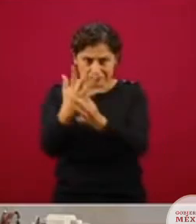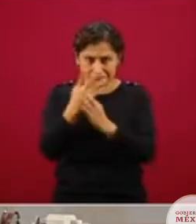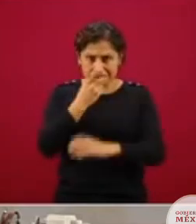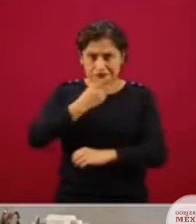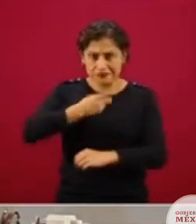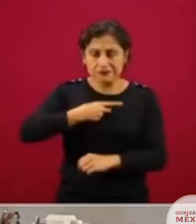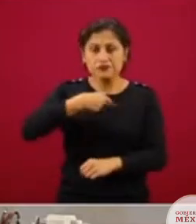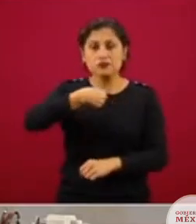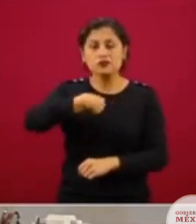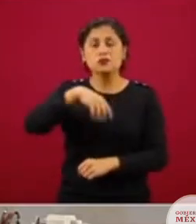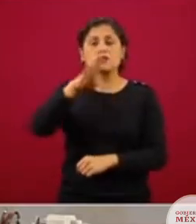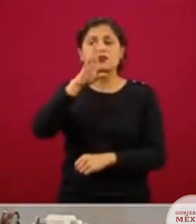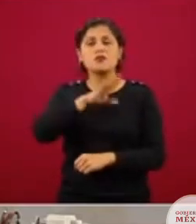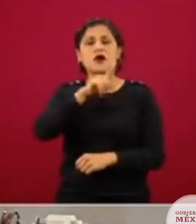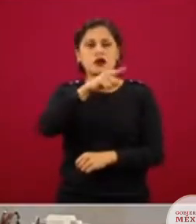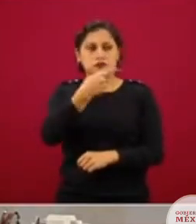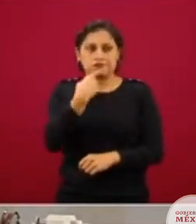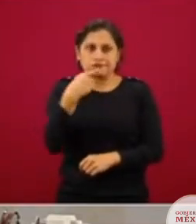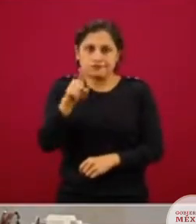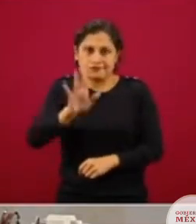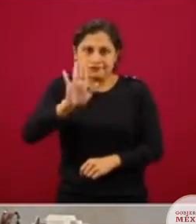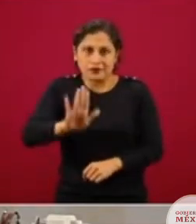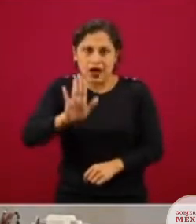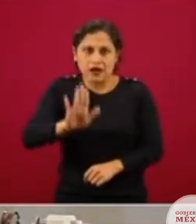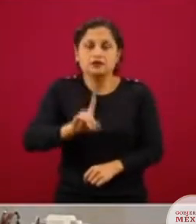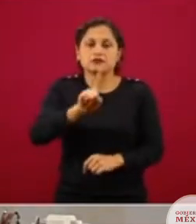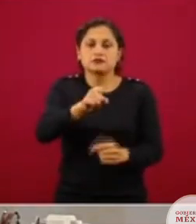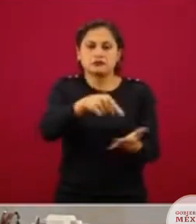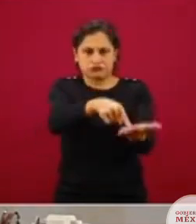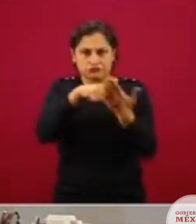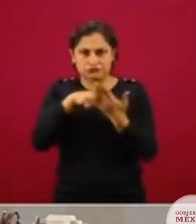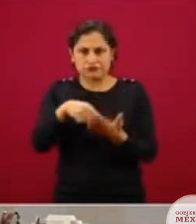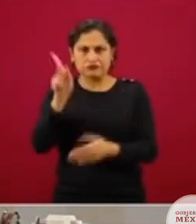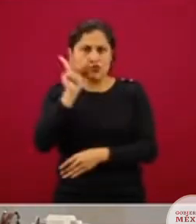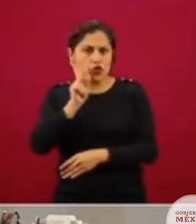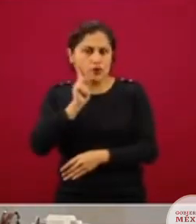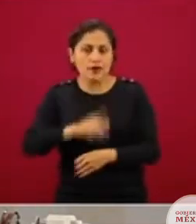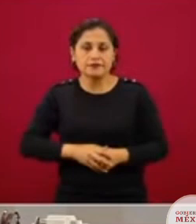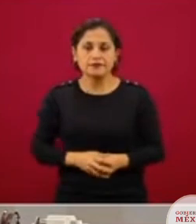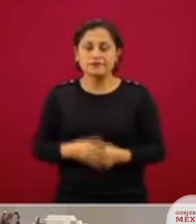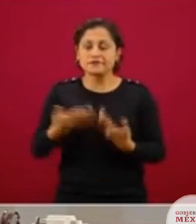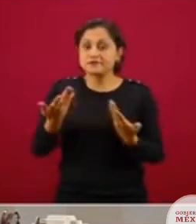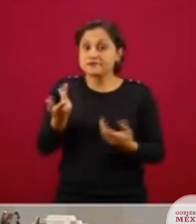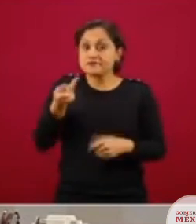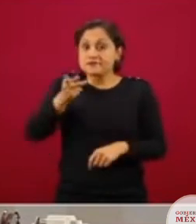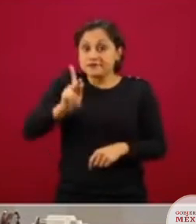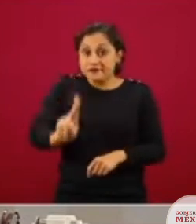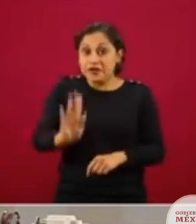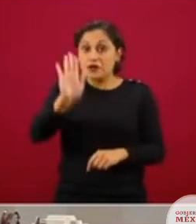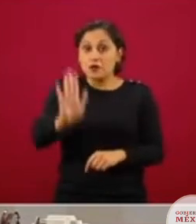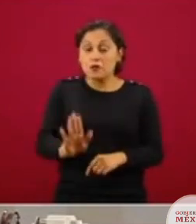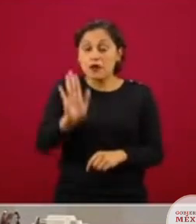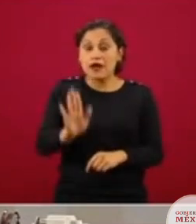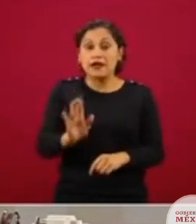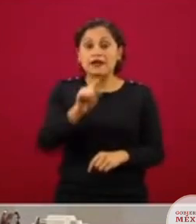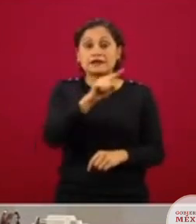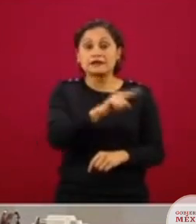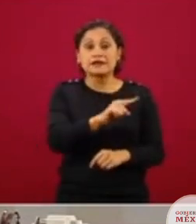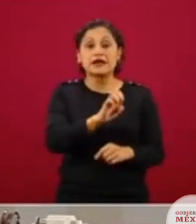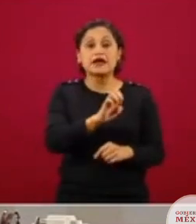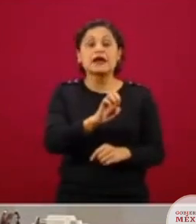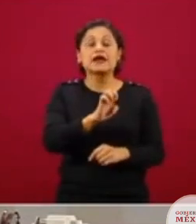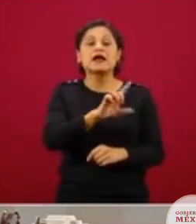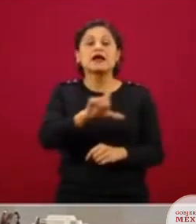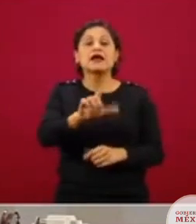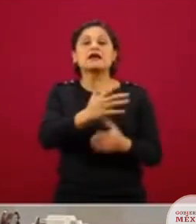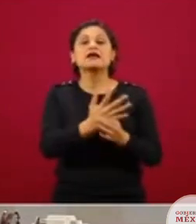parece casi acusatorio. Pero más allá de ello, parece que el señalamiento que ella hizo es que yo podía haber incurrido